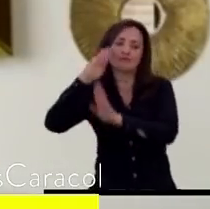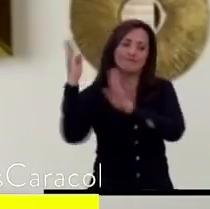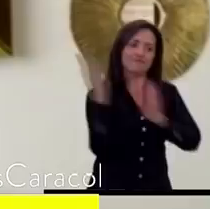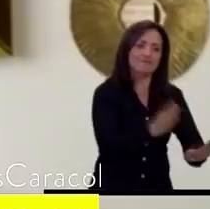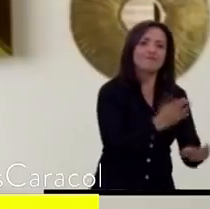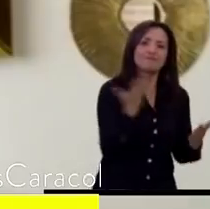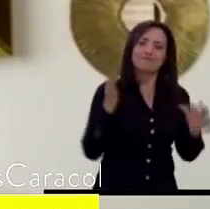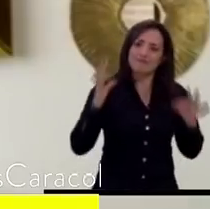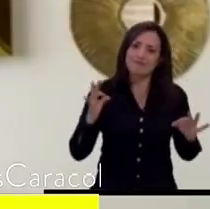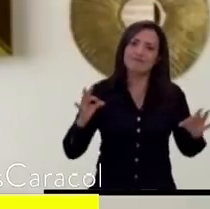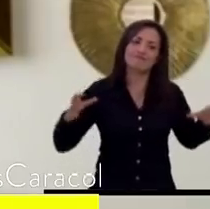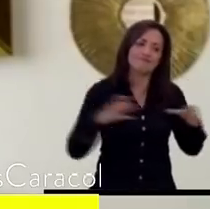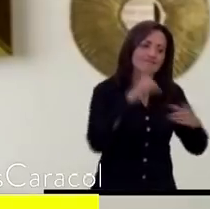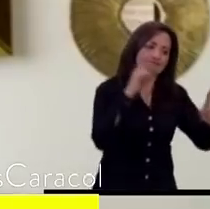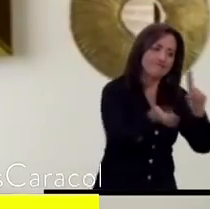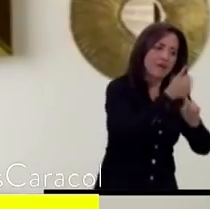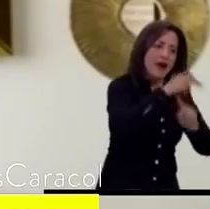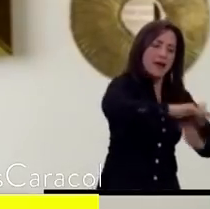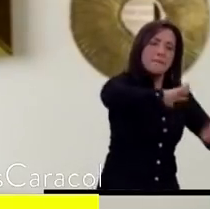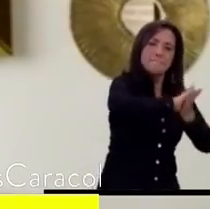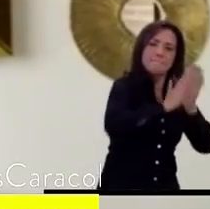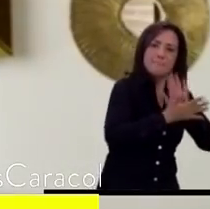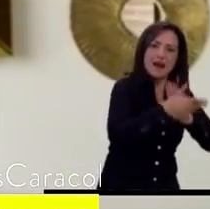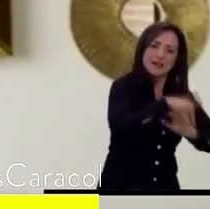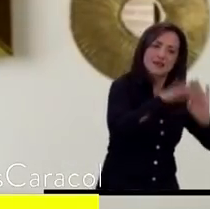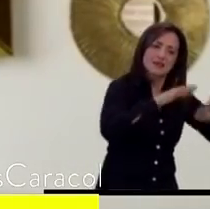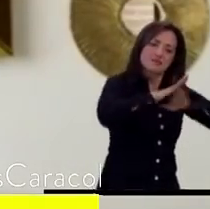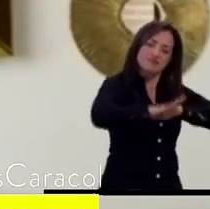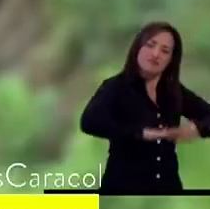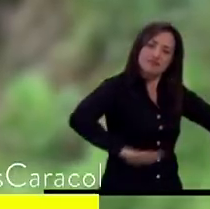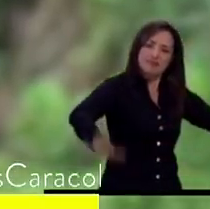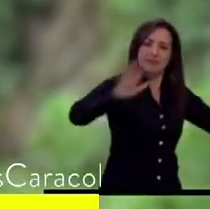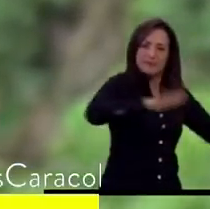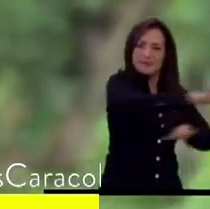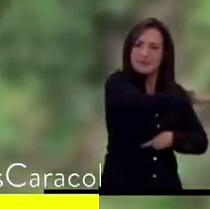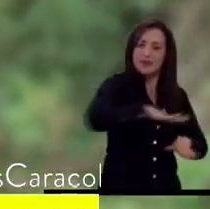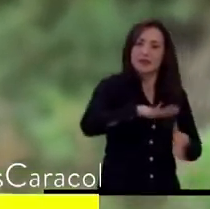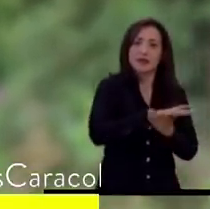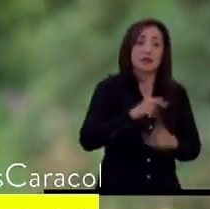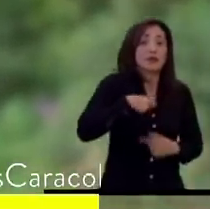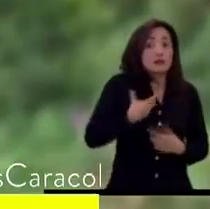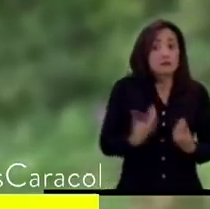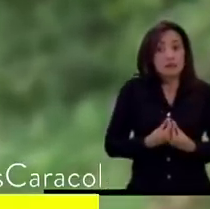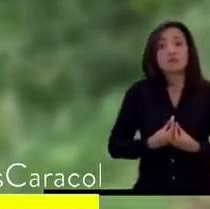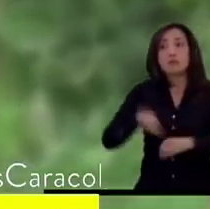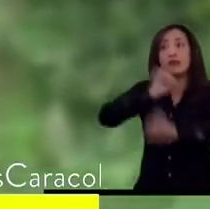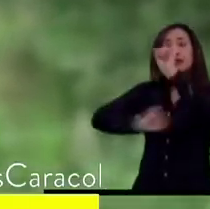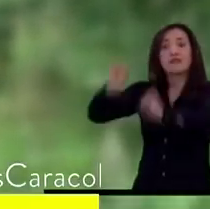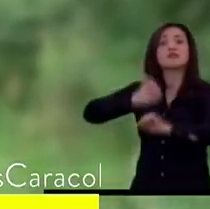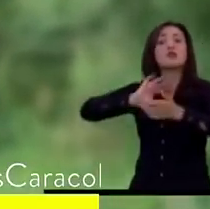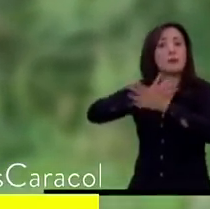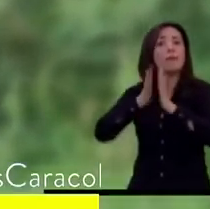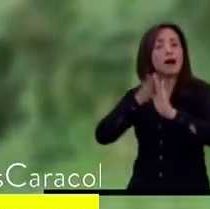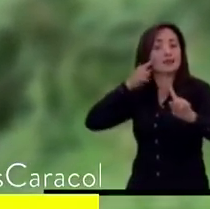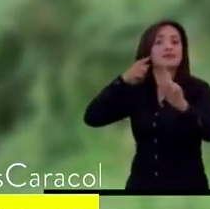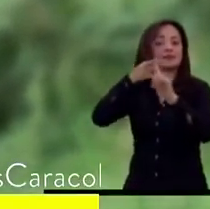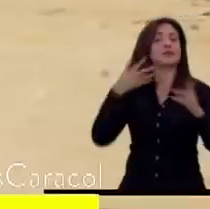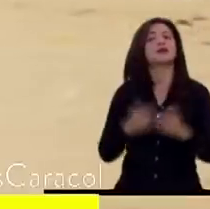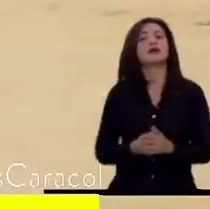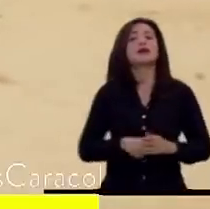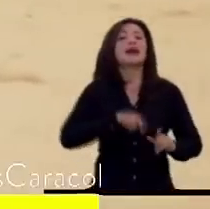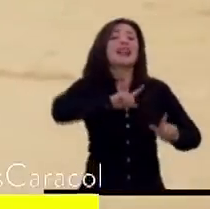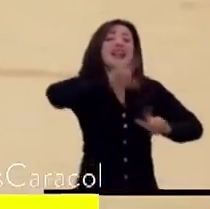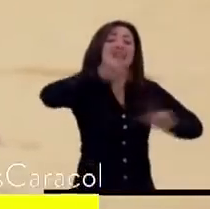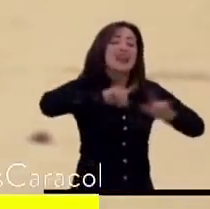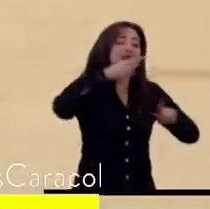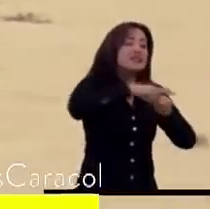se consolide la paz y la tranquilidad en nuestros territorios. Somos defensores de la paz. Según líderes de la zona, más de